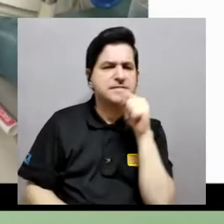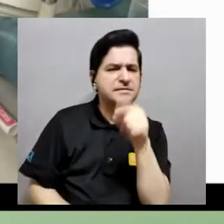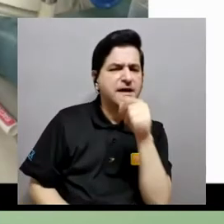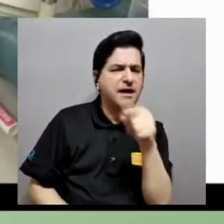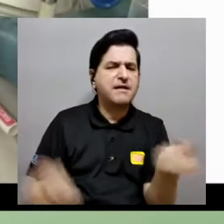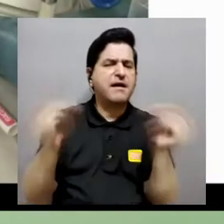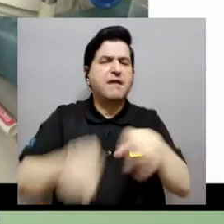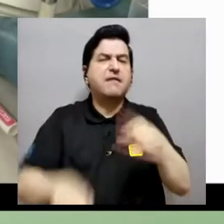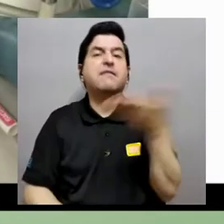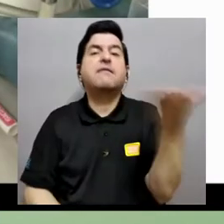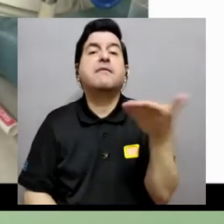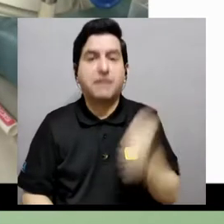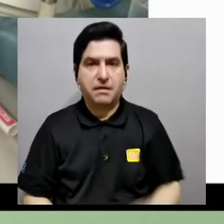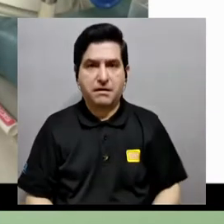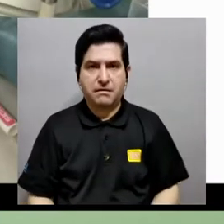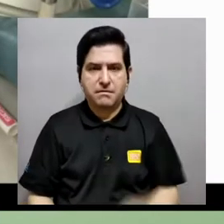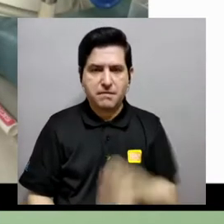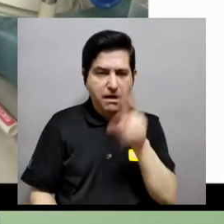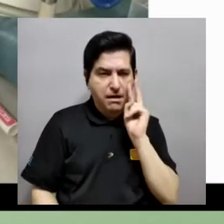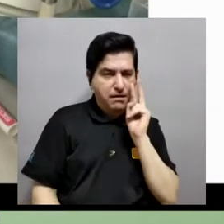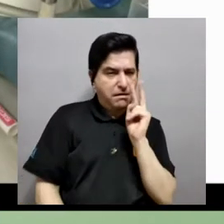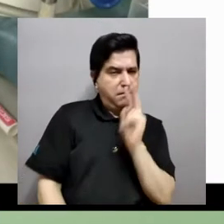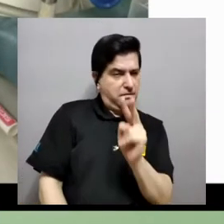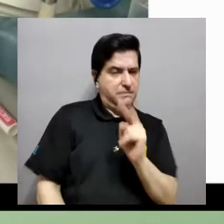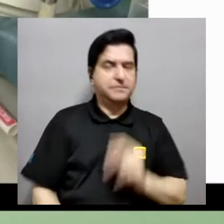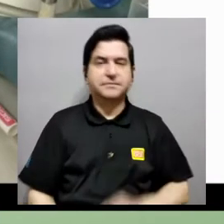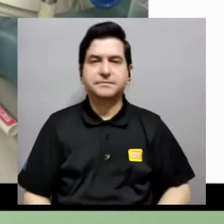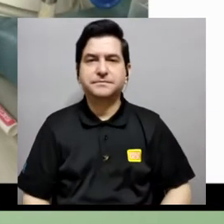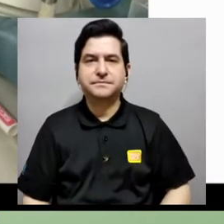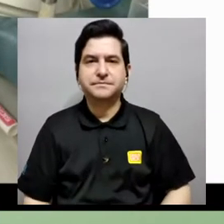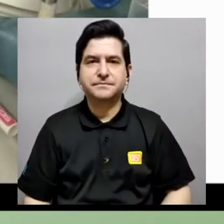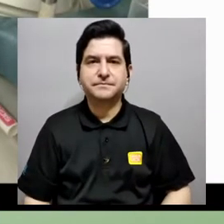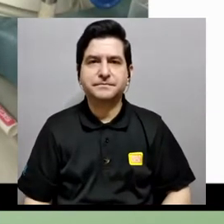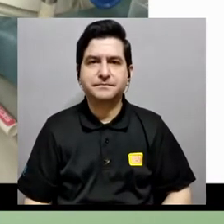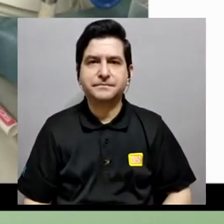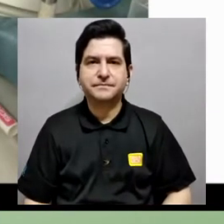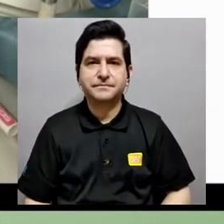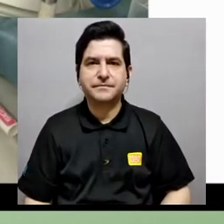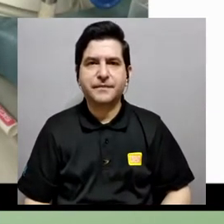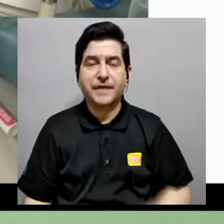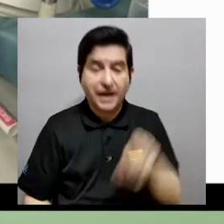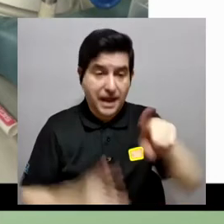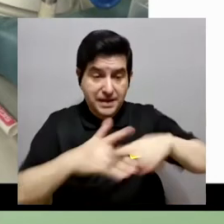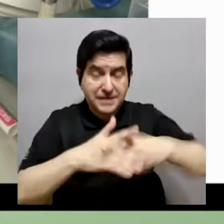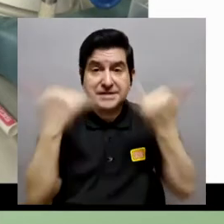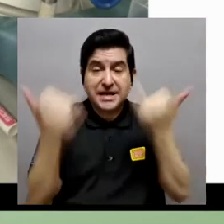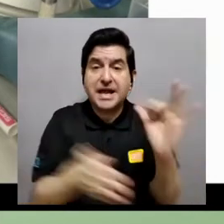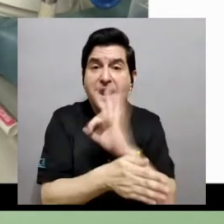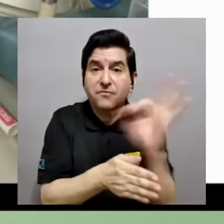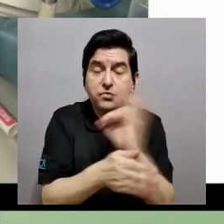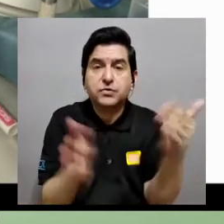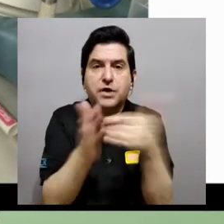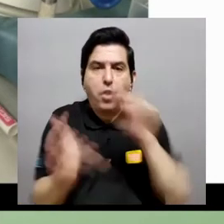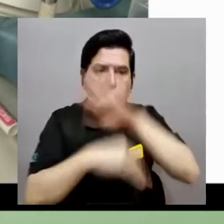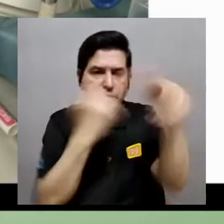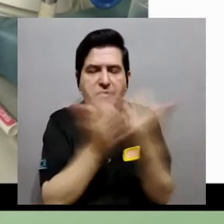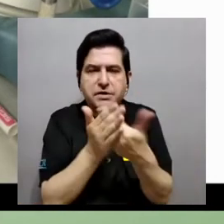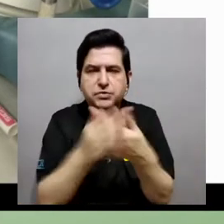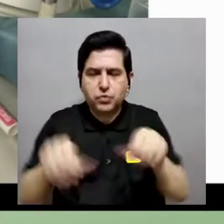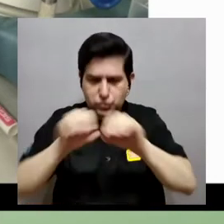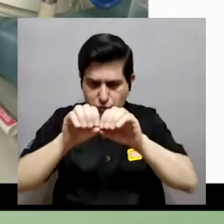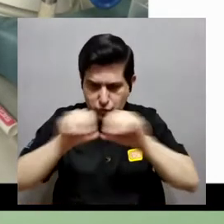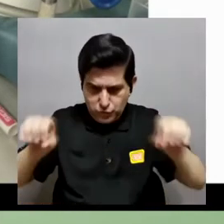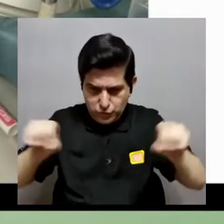que está sucediendo y allí se ve el dispositivo ya funcionando de nuevo con toda la